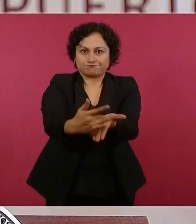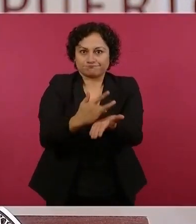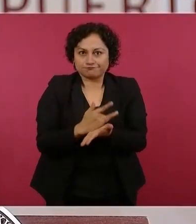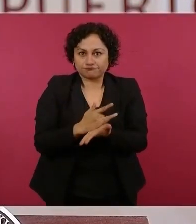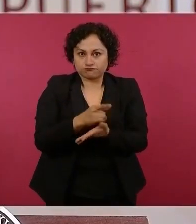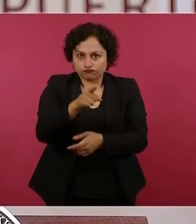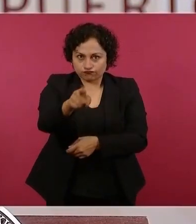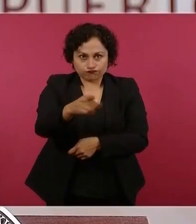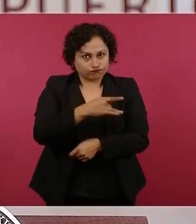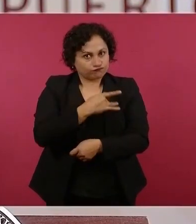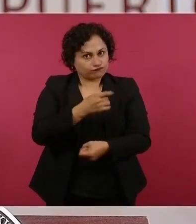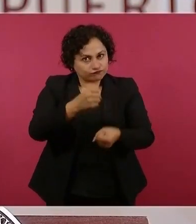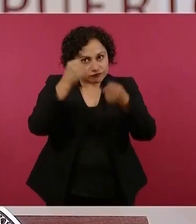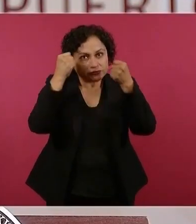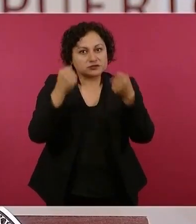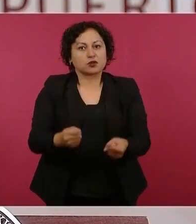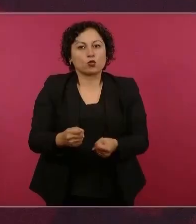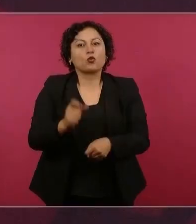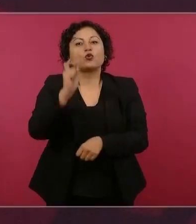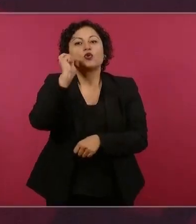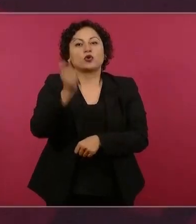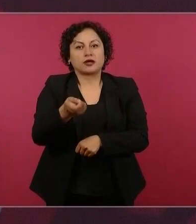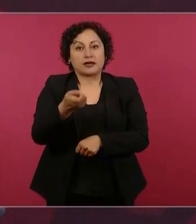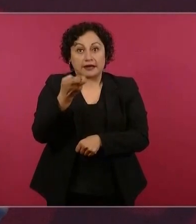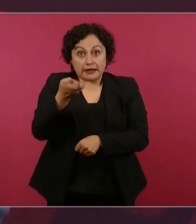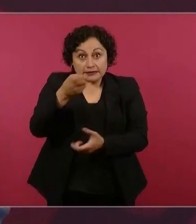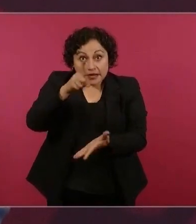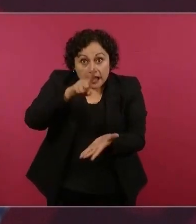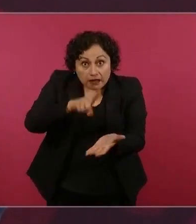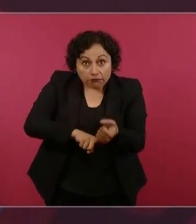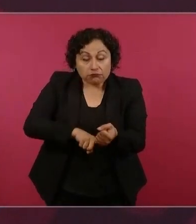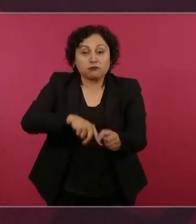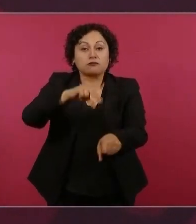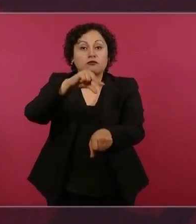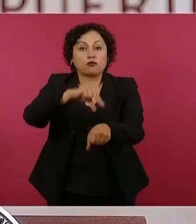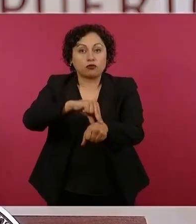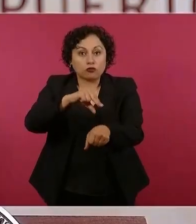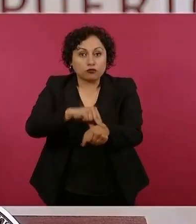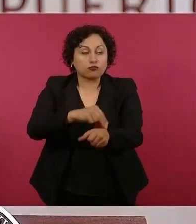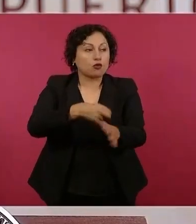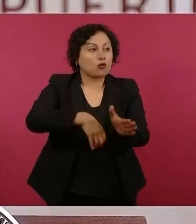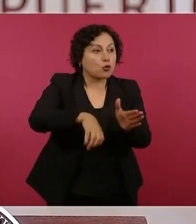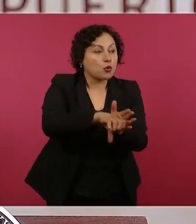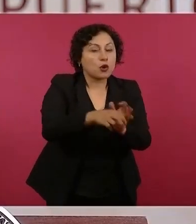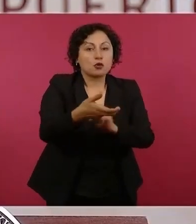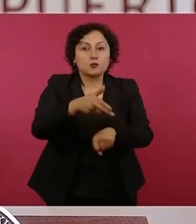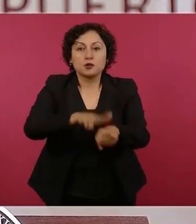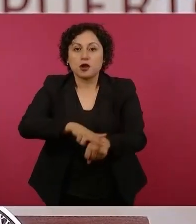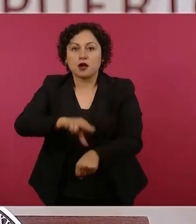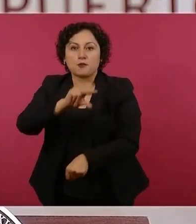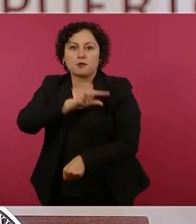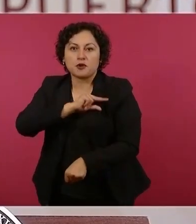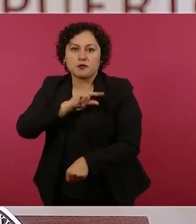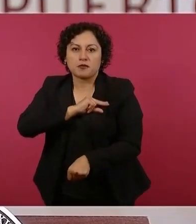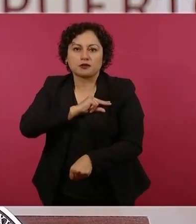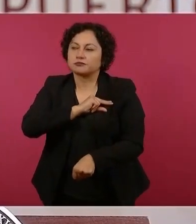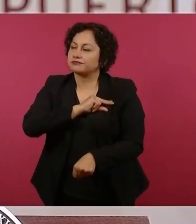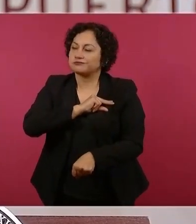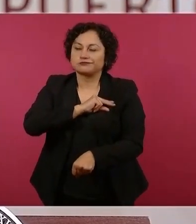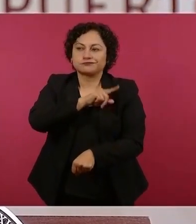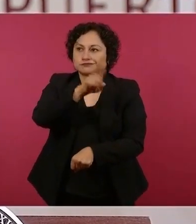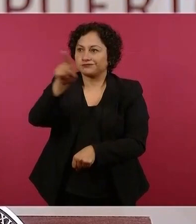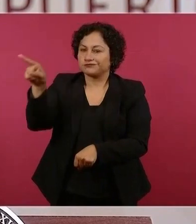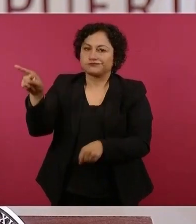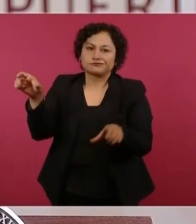está fundamentado en seguros médicos privados, que tienen coberturas muy limitadas y que no los puede adquirir toda la